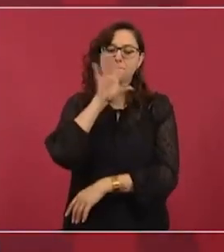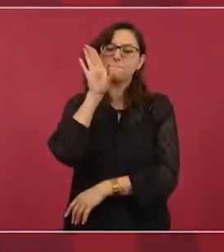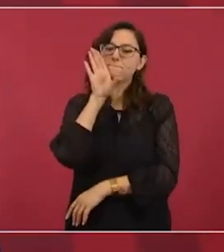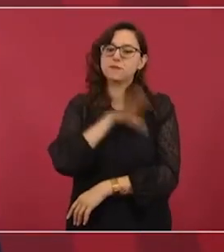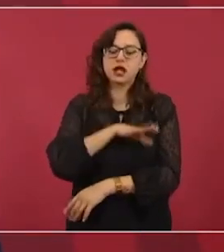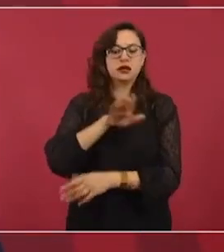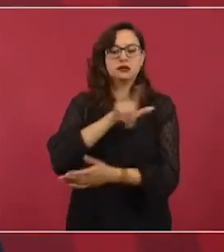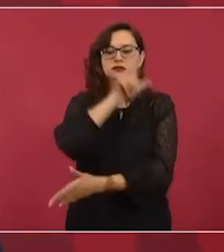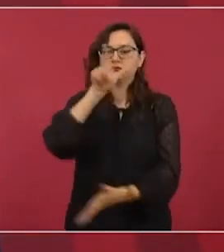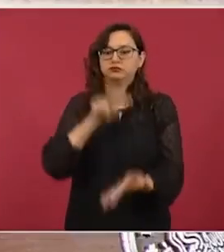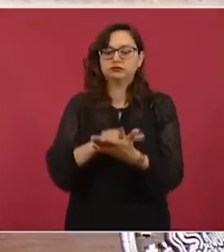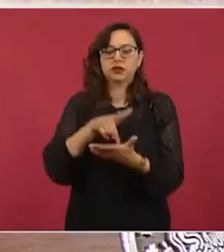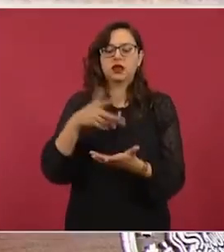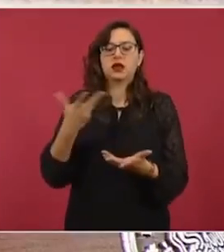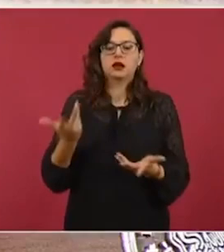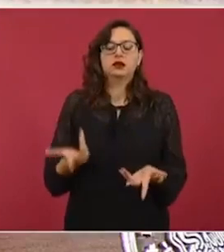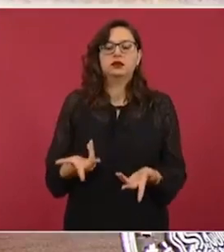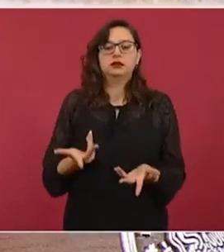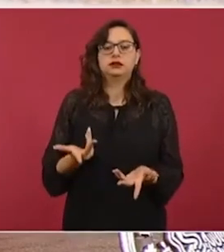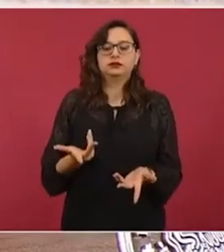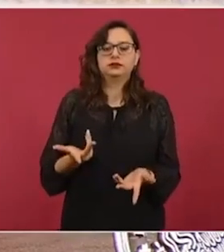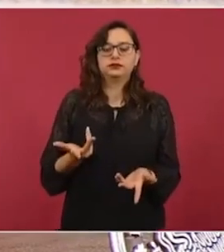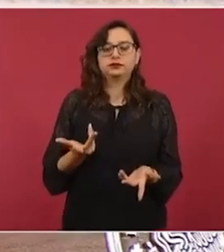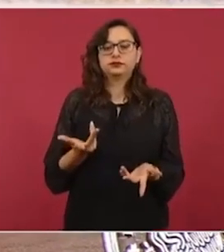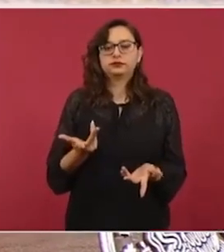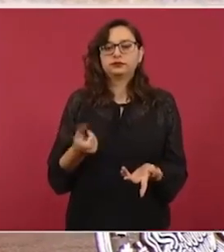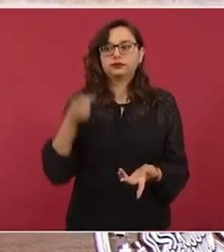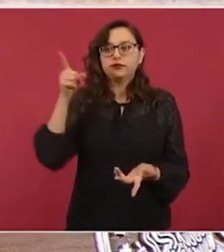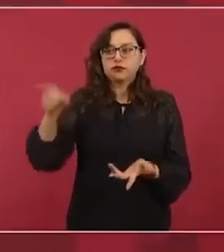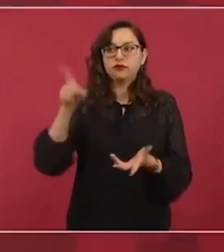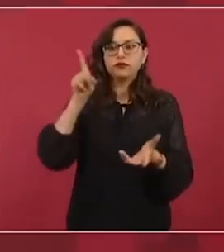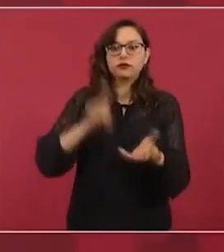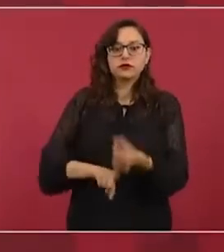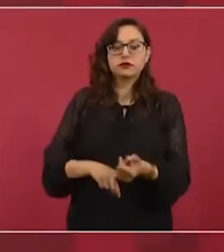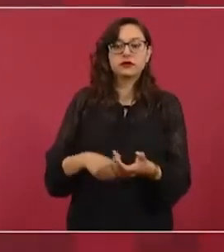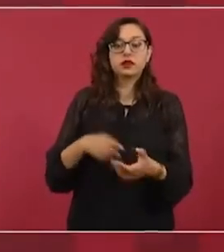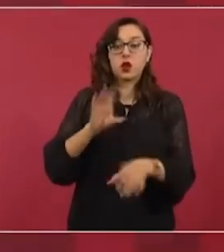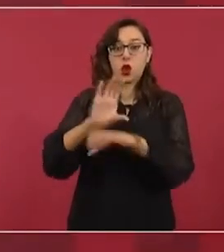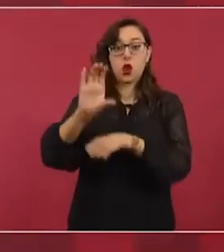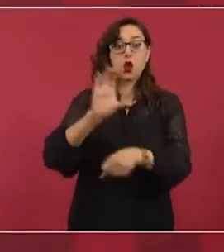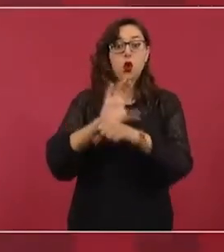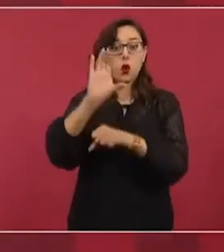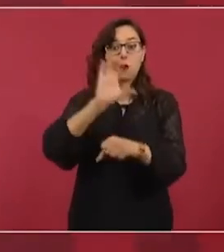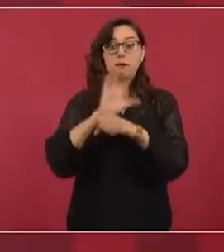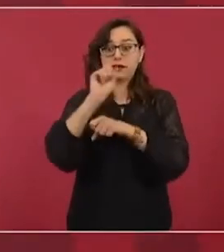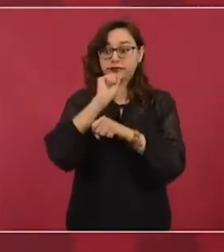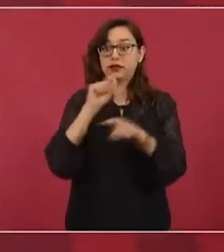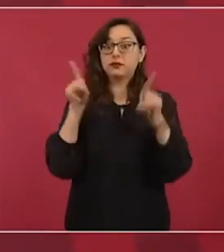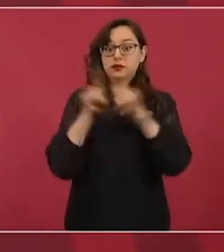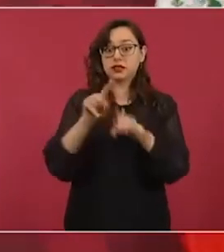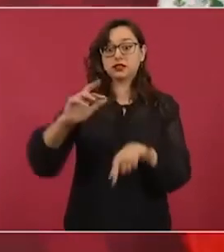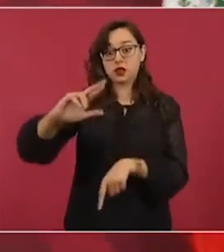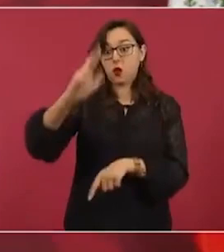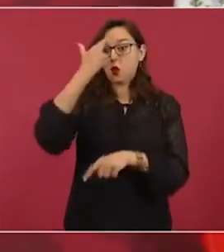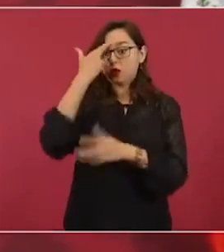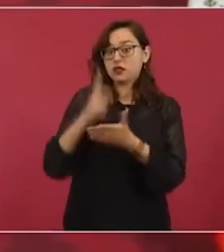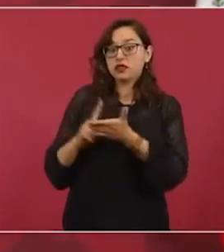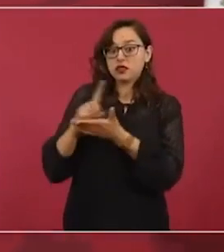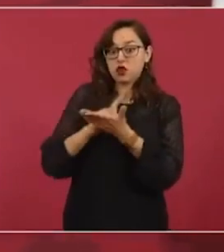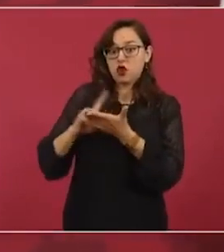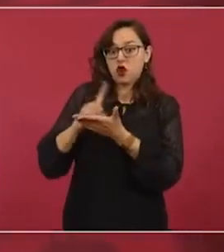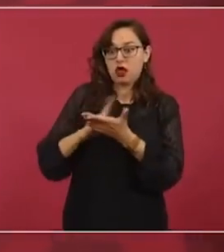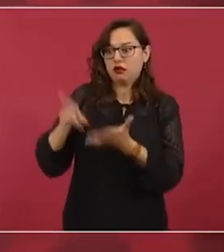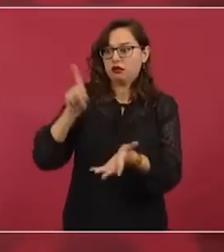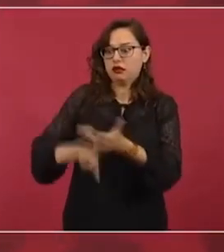había la violencia del narcotráfico en Colombia y se hablaba con un